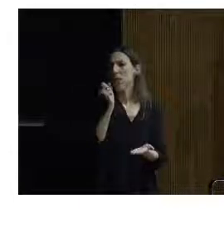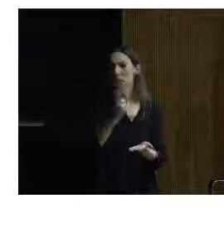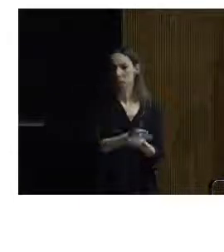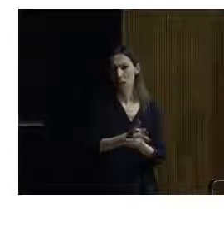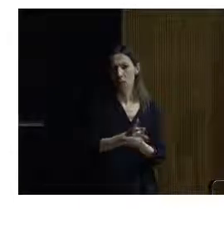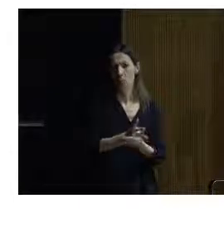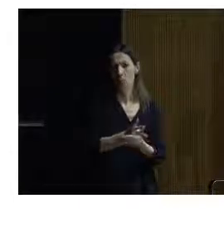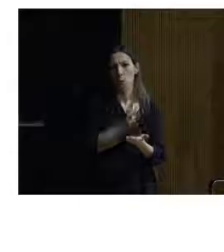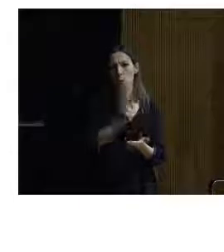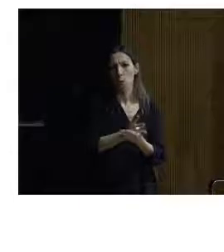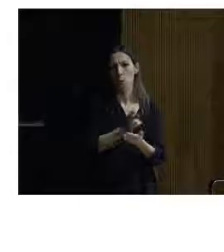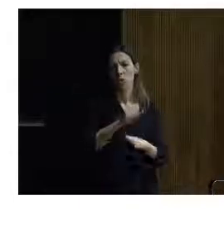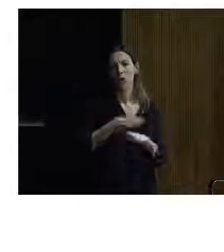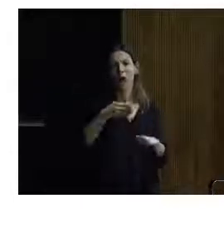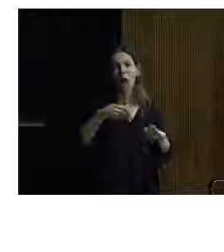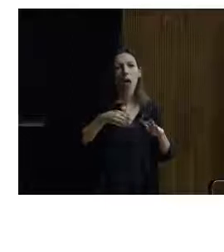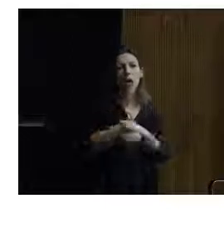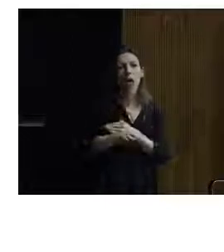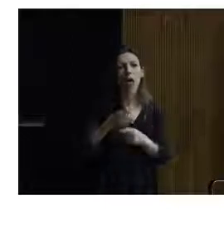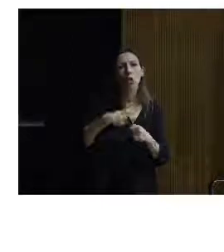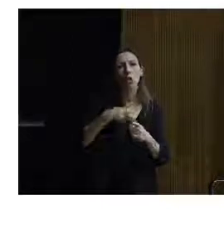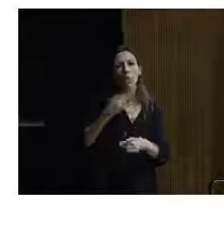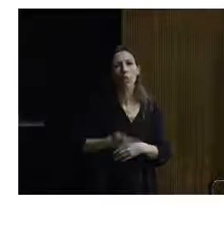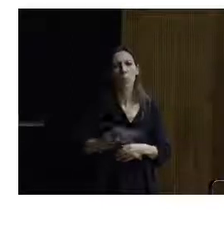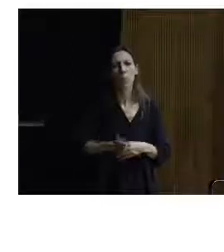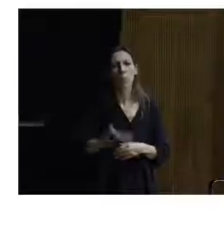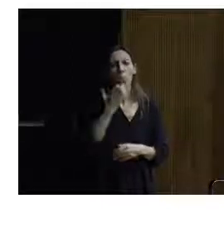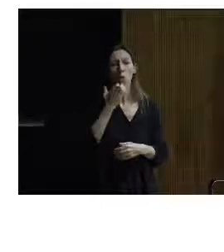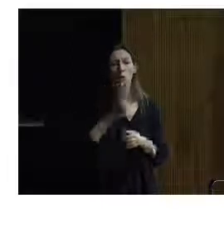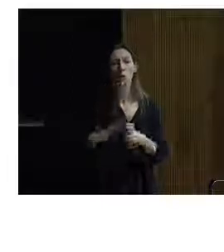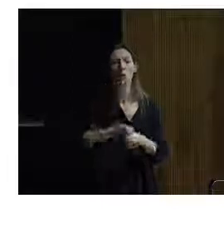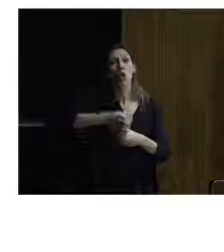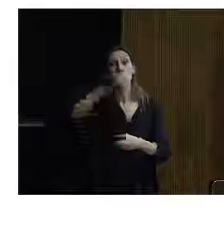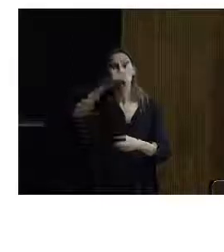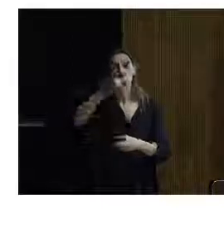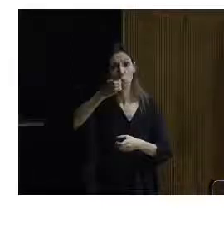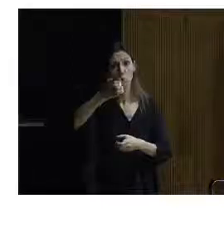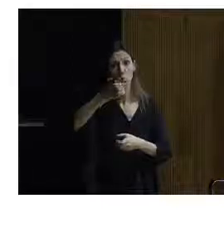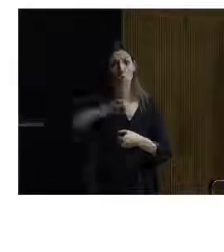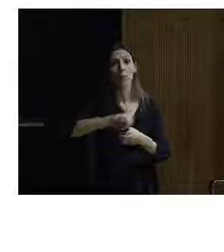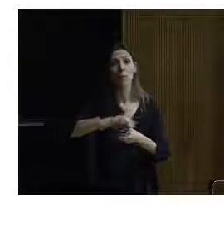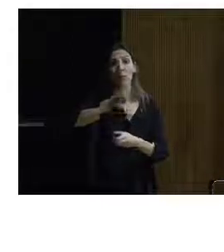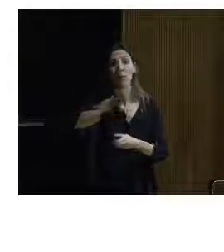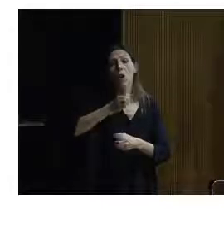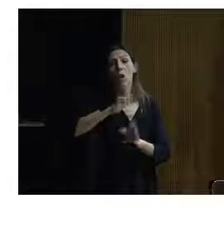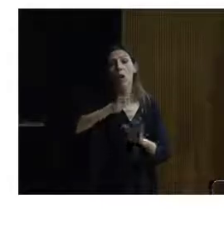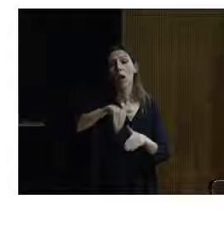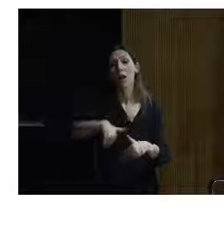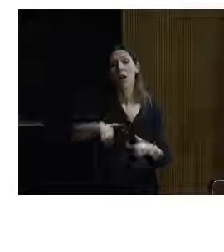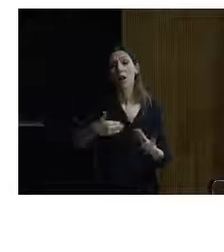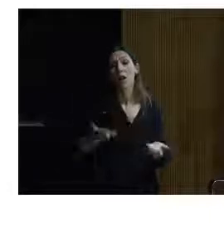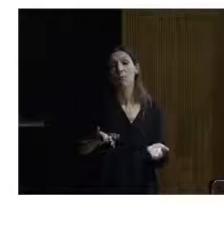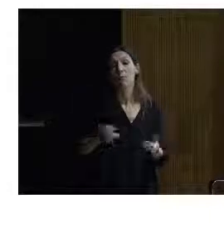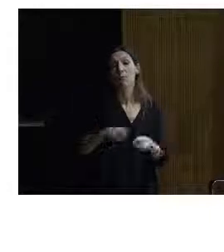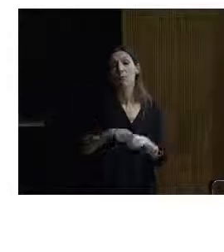acceder a una cosa tan importante como un torreón. Y ha terminado constituyéndose en un